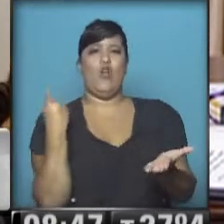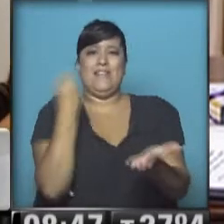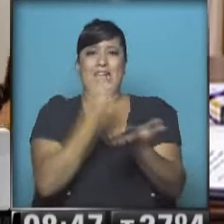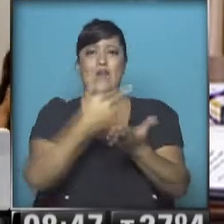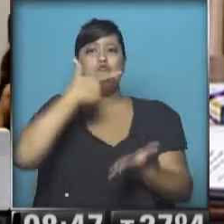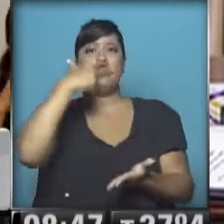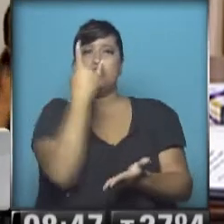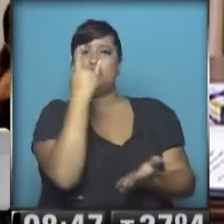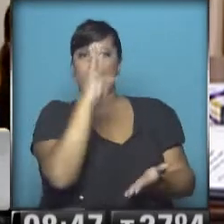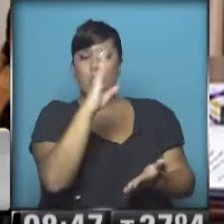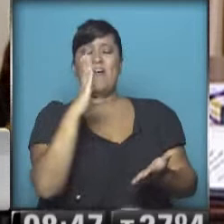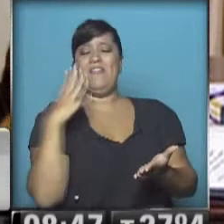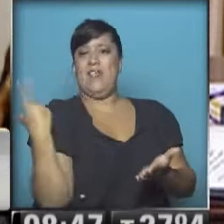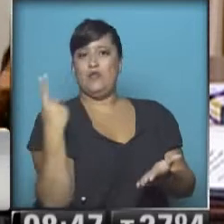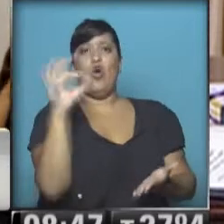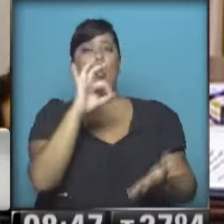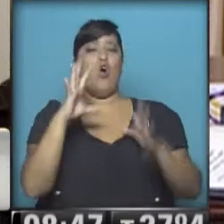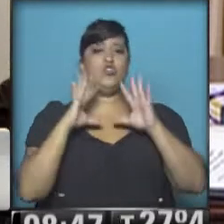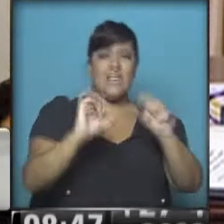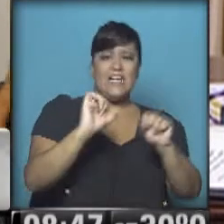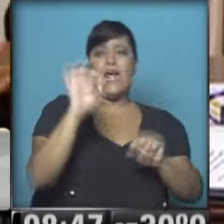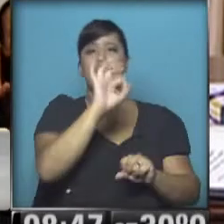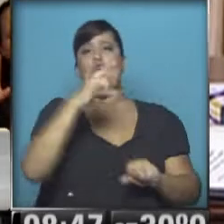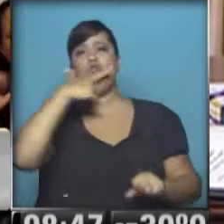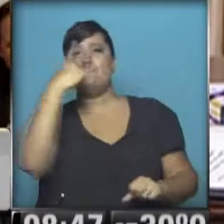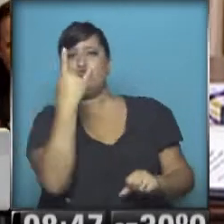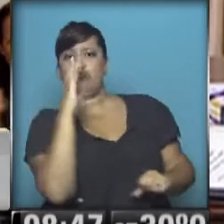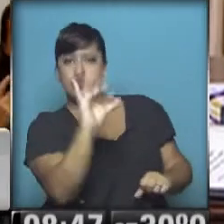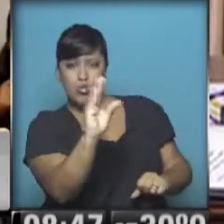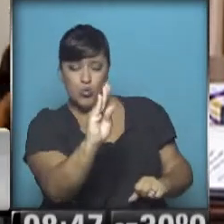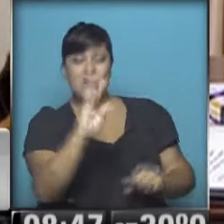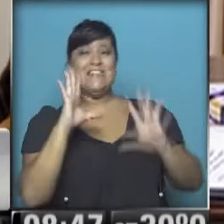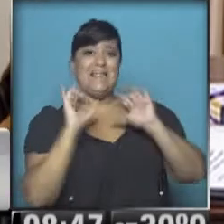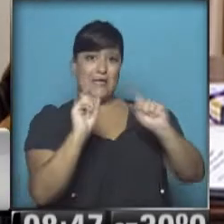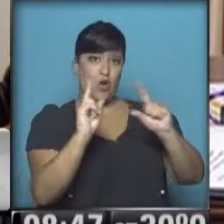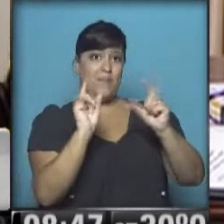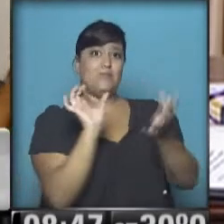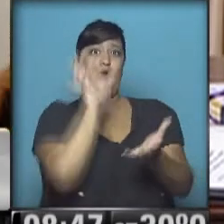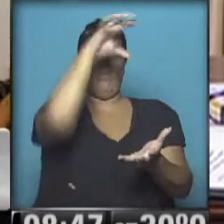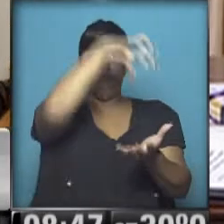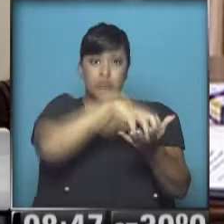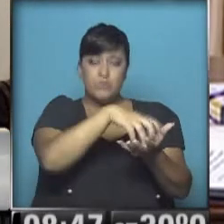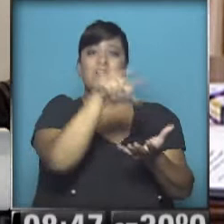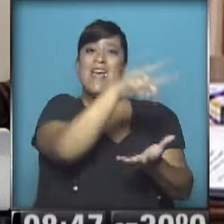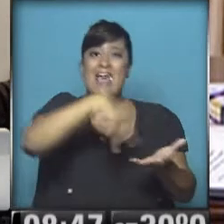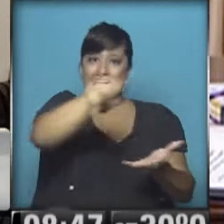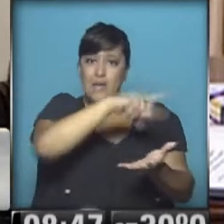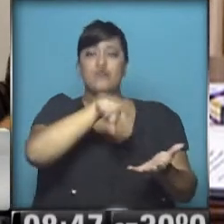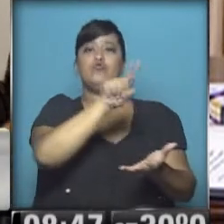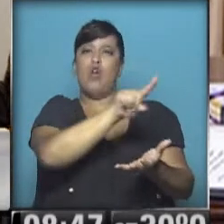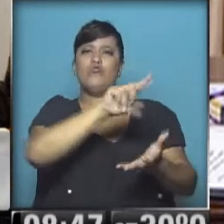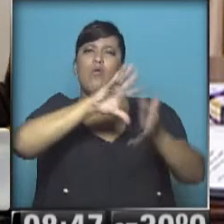subdirector o secretario o subsecretario de esta secretaría no solamente fueron con la precisa